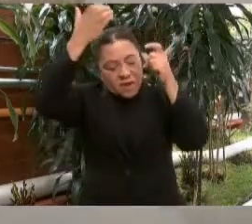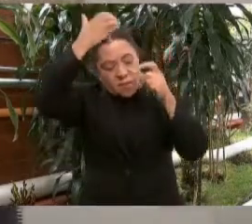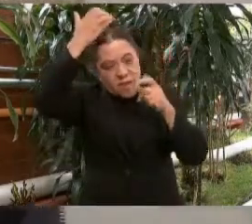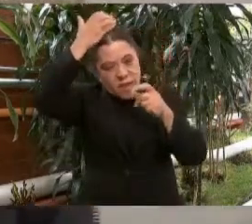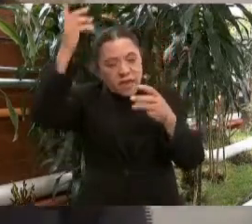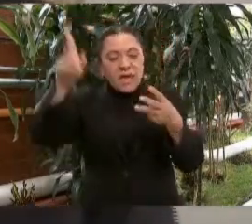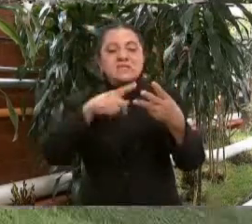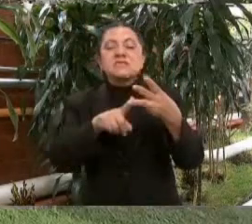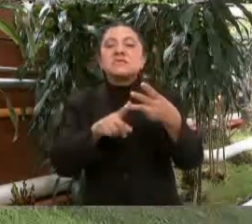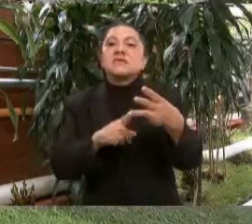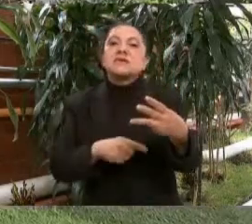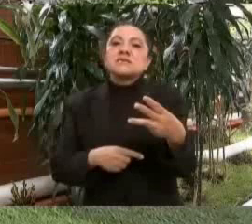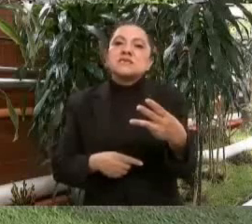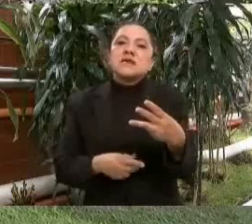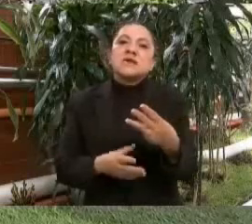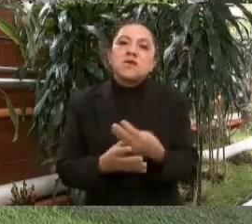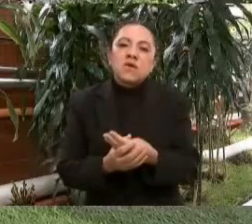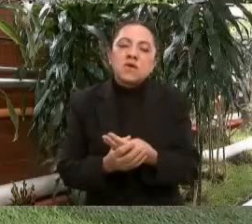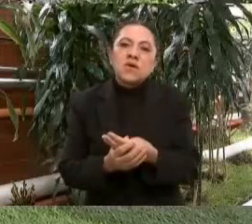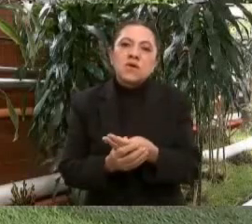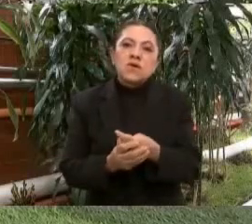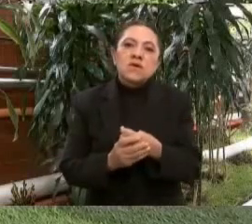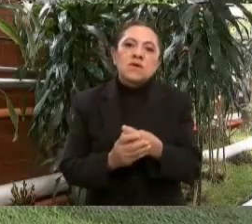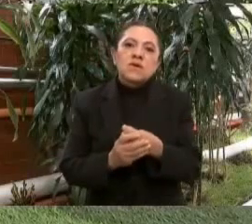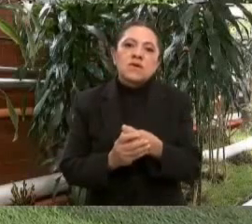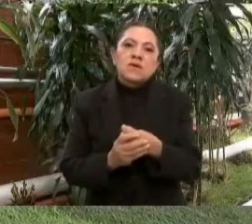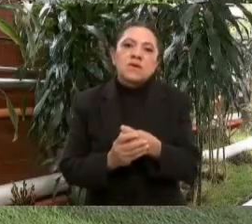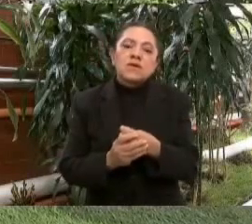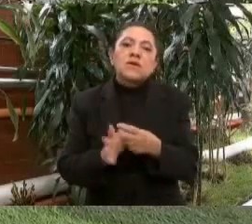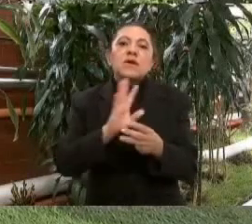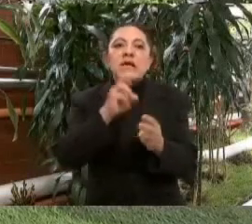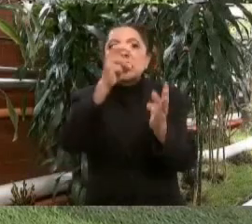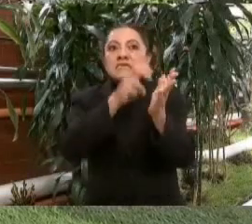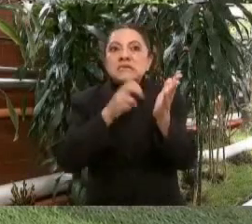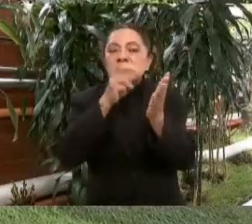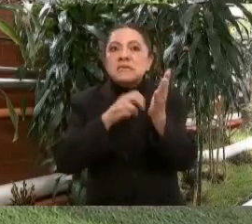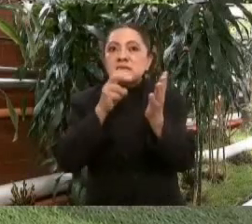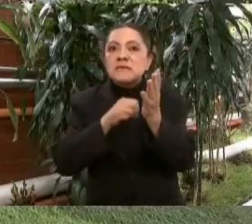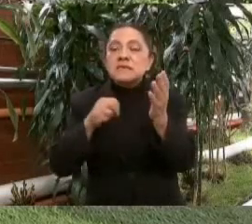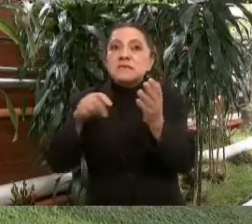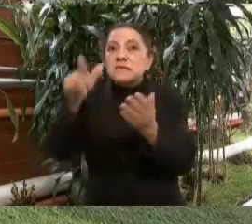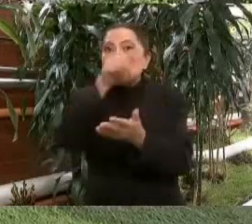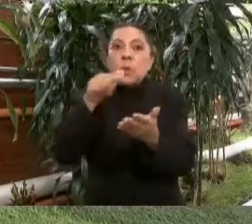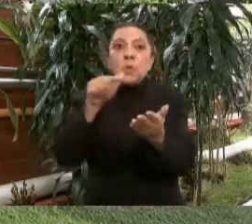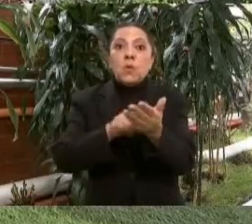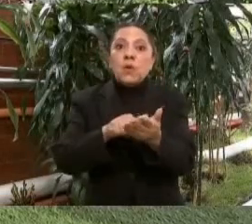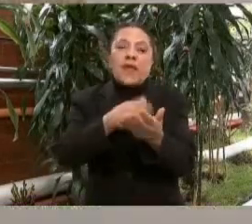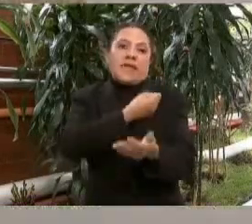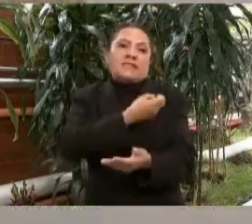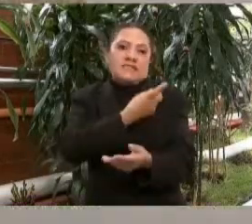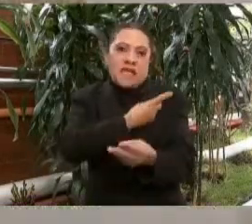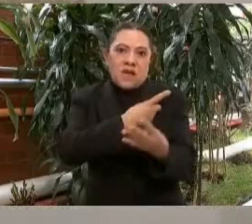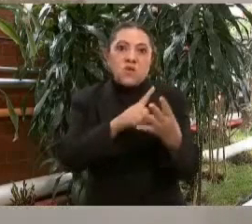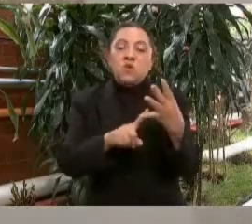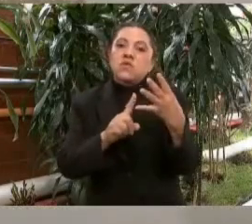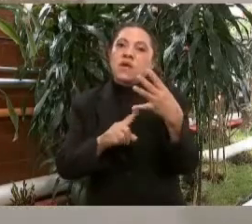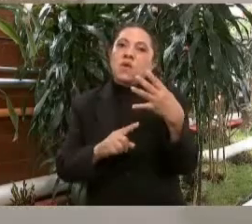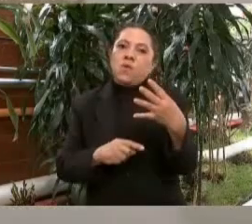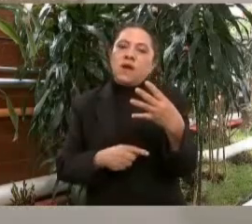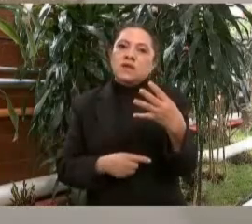Tercero, que se mejoraran las instalaciones de salud. Y cuarto,